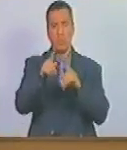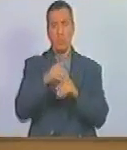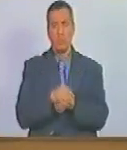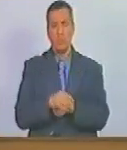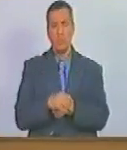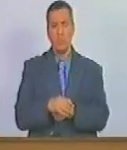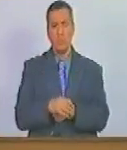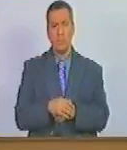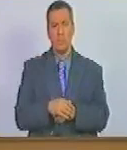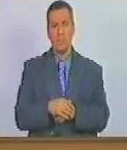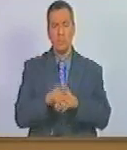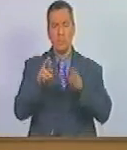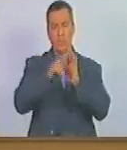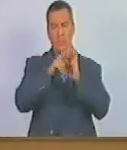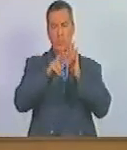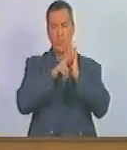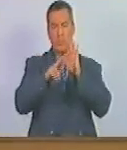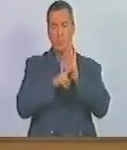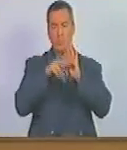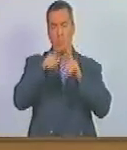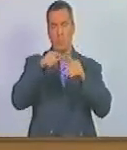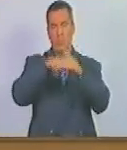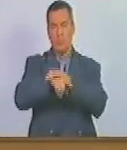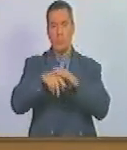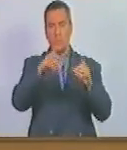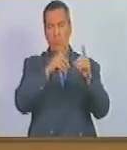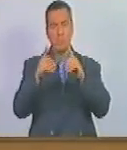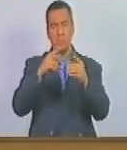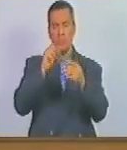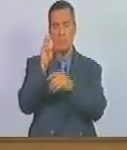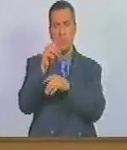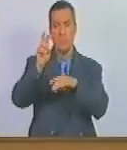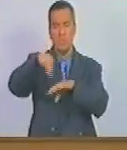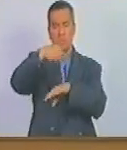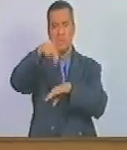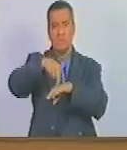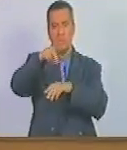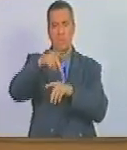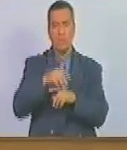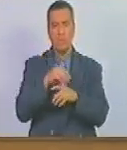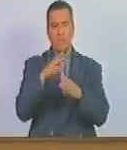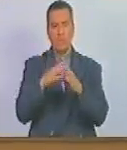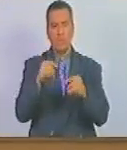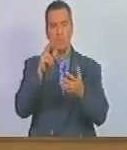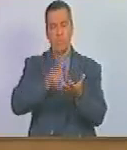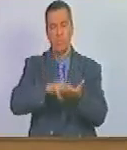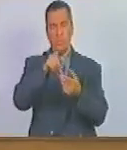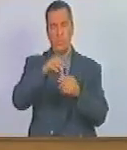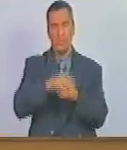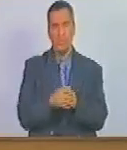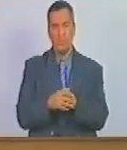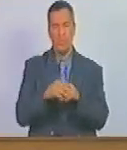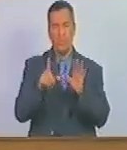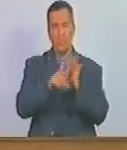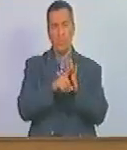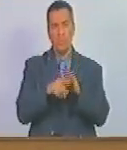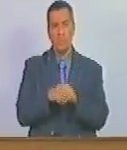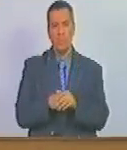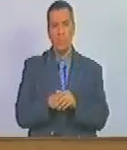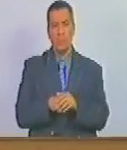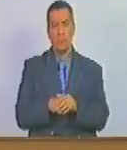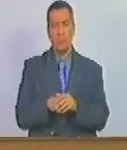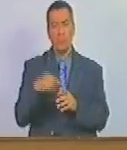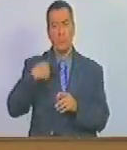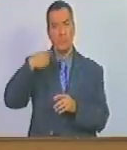y el reglamento interior y de debate de la Asamblea Nacional respecto a la aprobación de leyes en